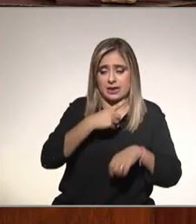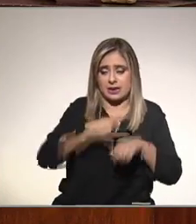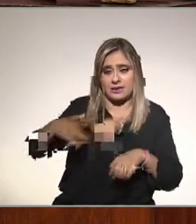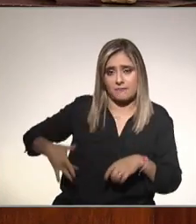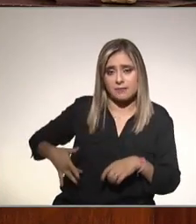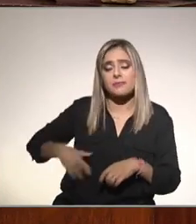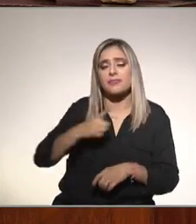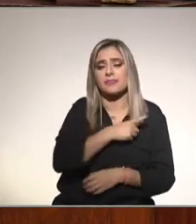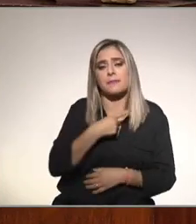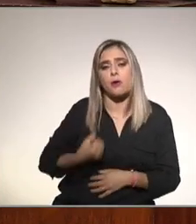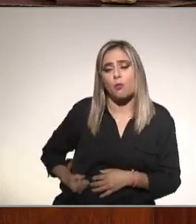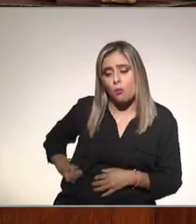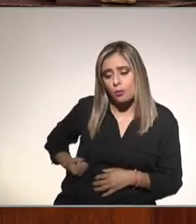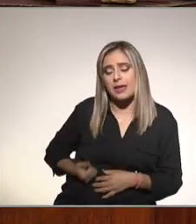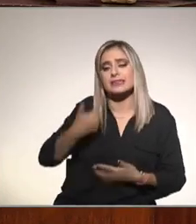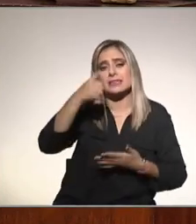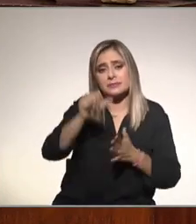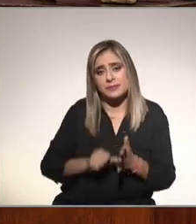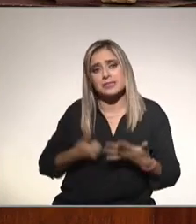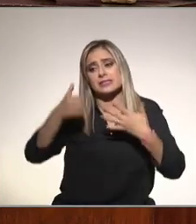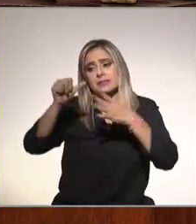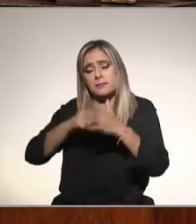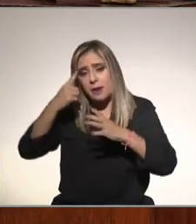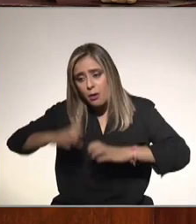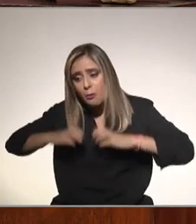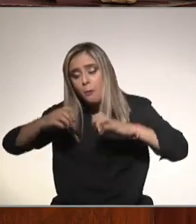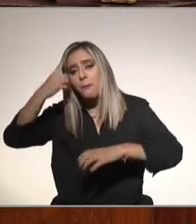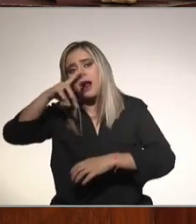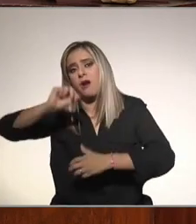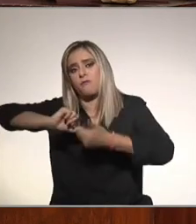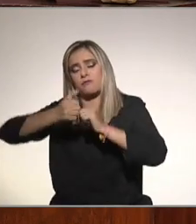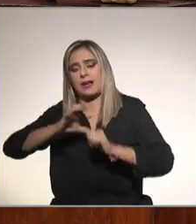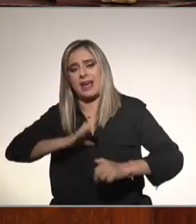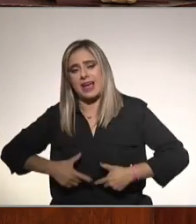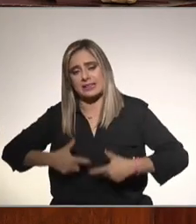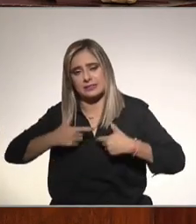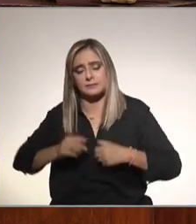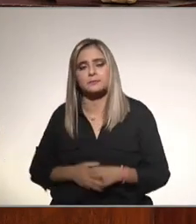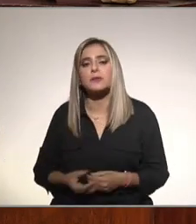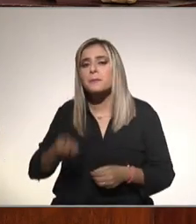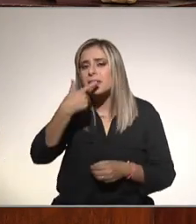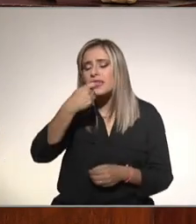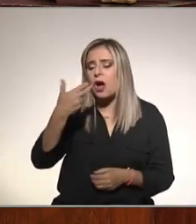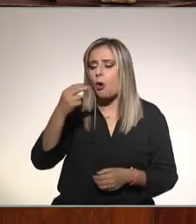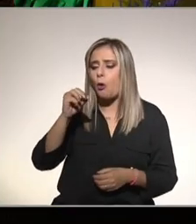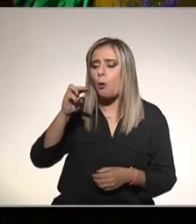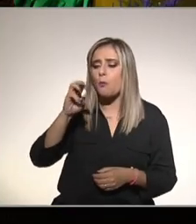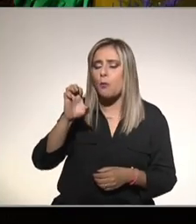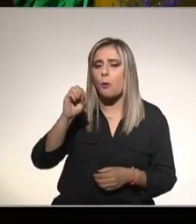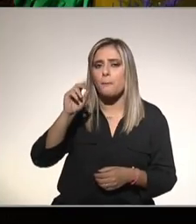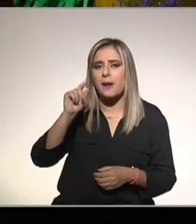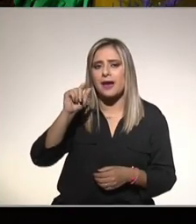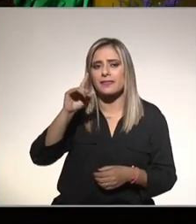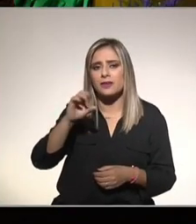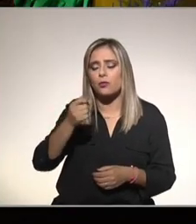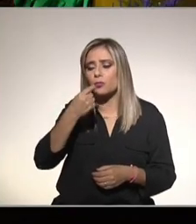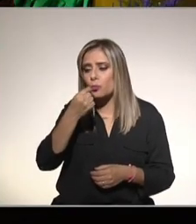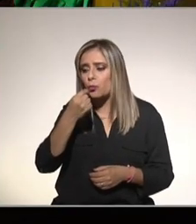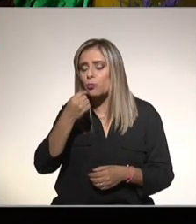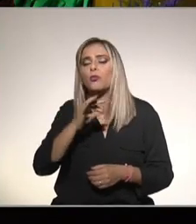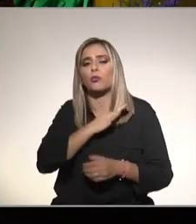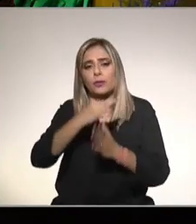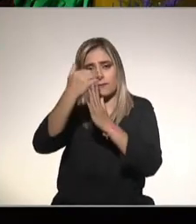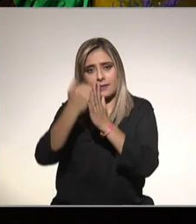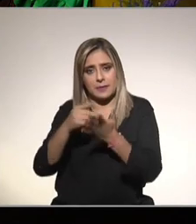hacerse un ultrasonido cada seis meses perfecto ¿los medicamentos homeopáticos funcionan para bajar de peso? no existe